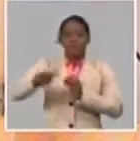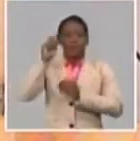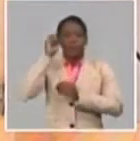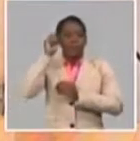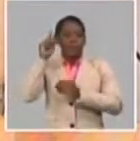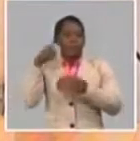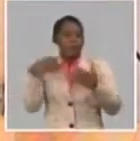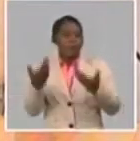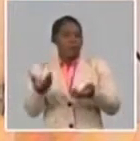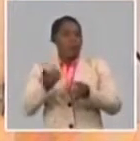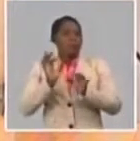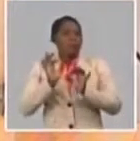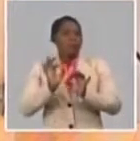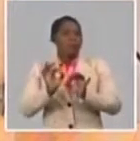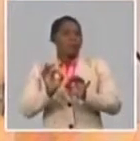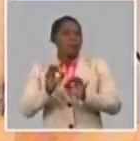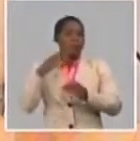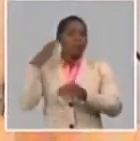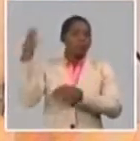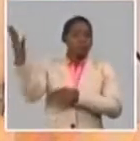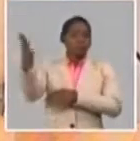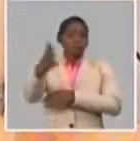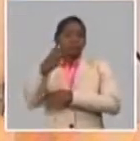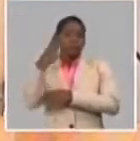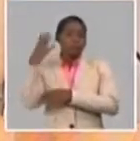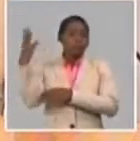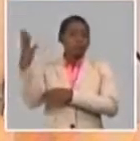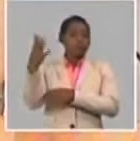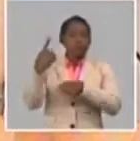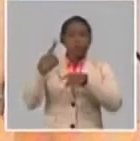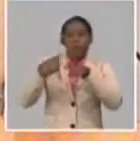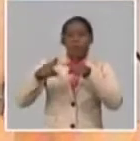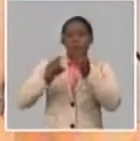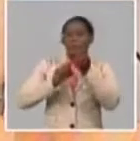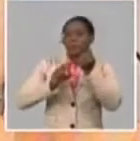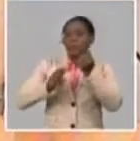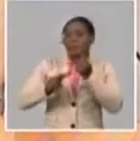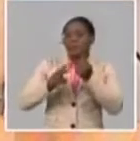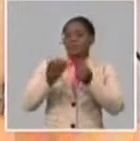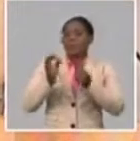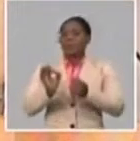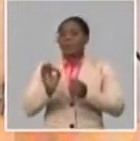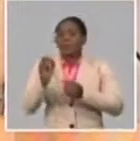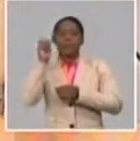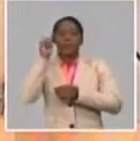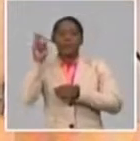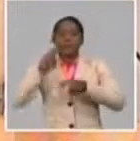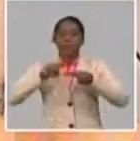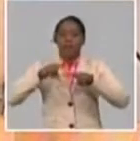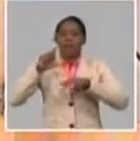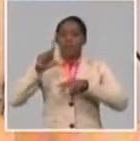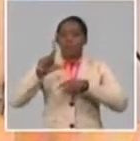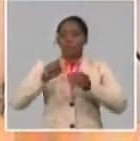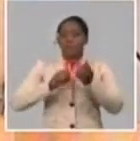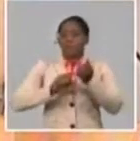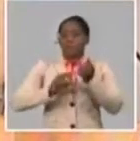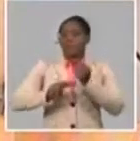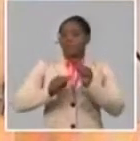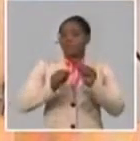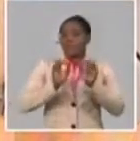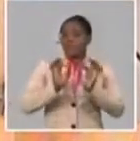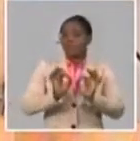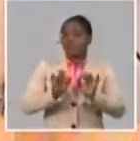Sandy, con los sismos, experiencias en Holguín, que es un lugar donde hay muchos trabajos multidisciplinarios de salud con las